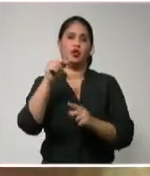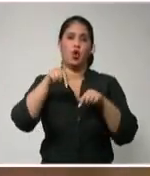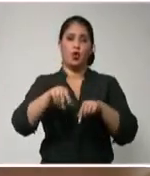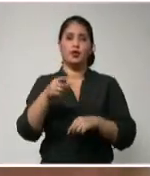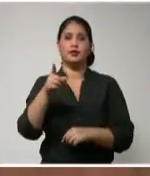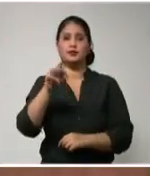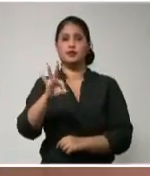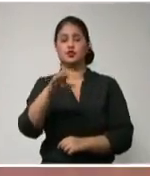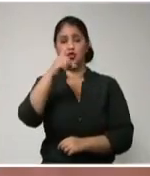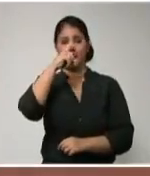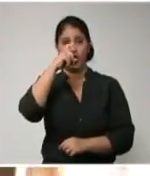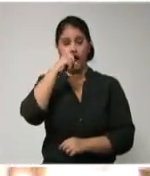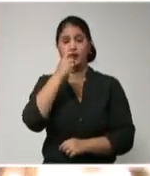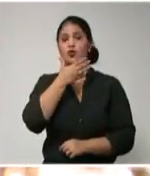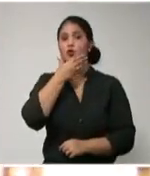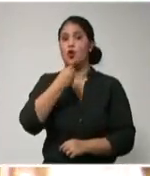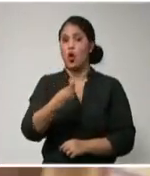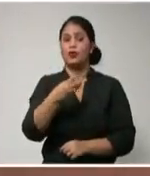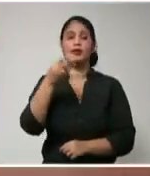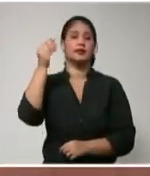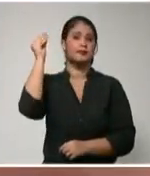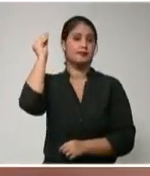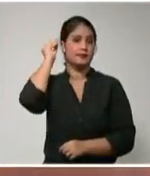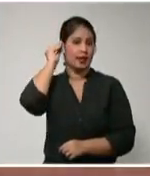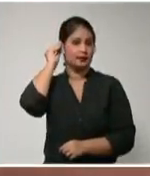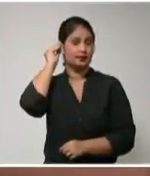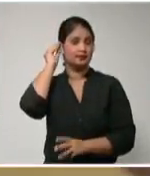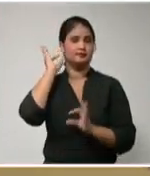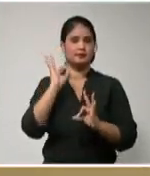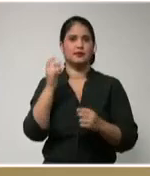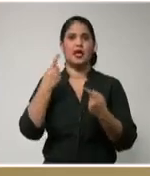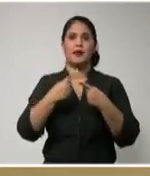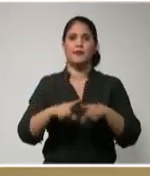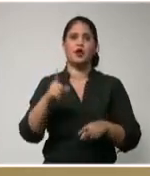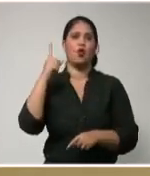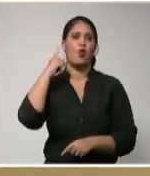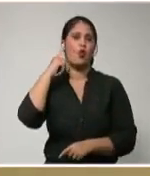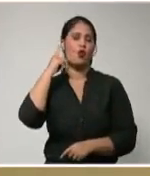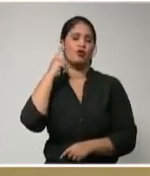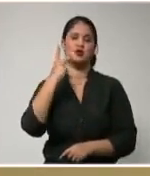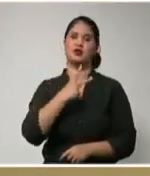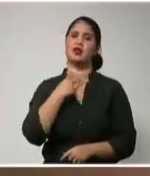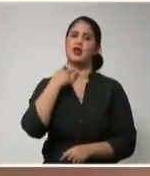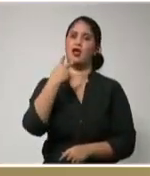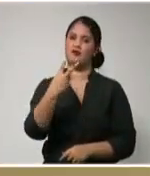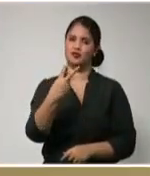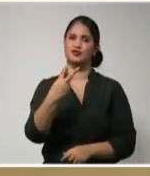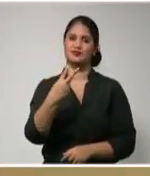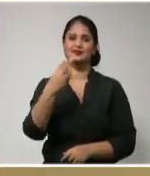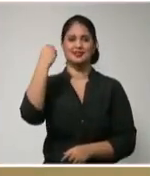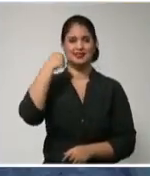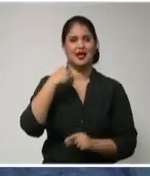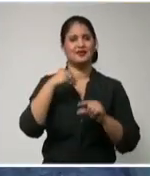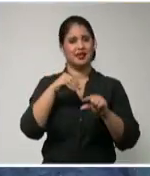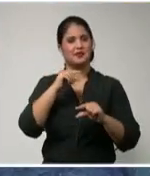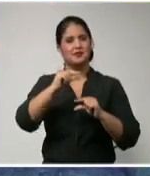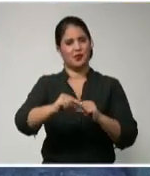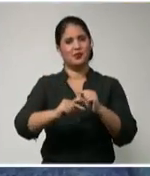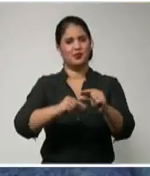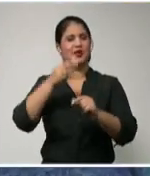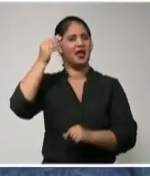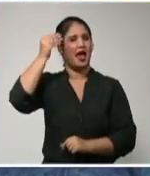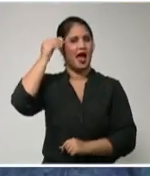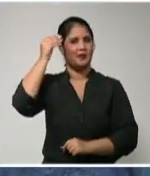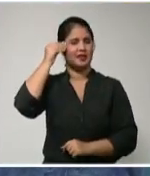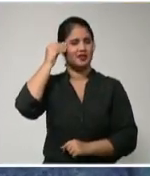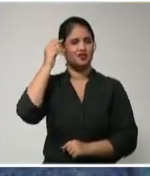joven tiene un implante bilateral. Escucharlo hablar, su dicción, da la medida de sus progresos. Mi mamá fue